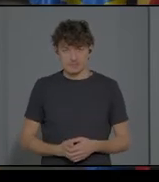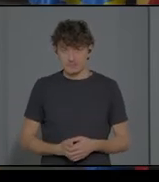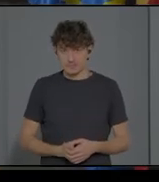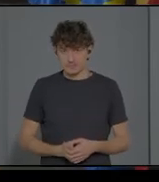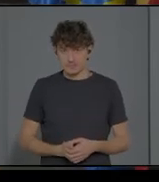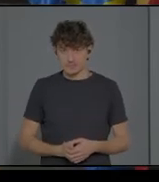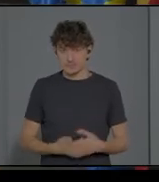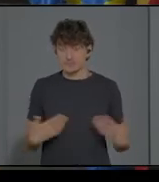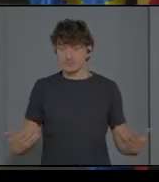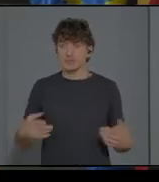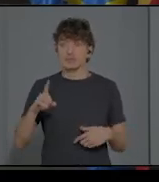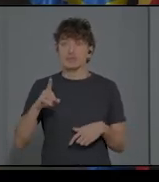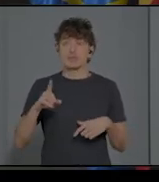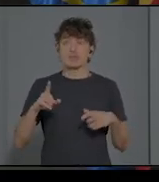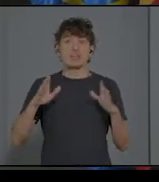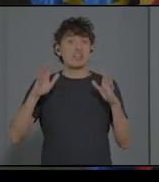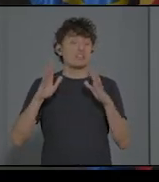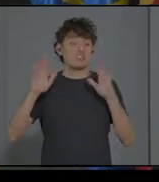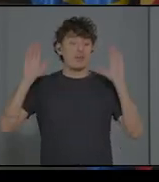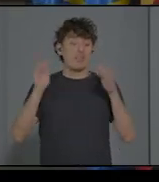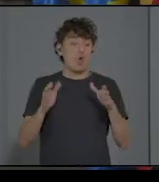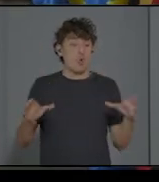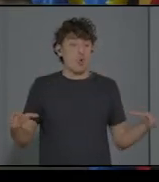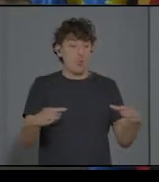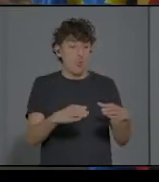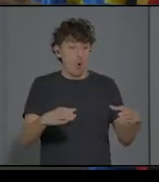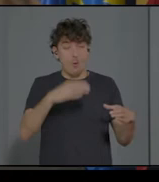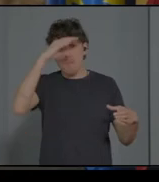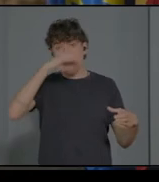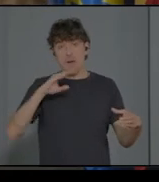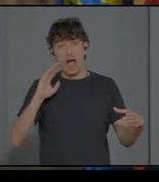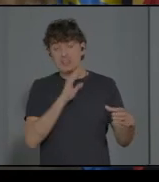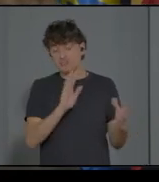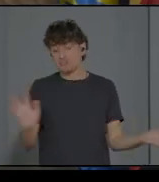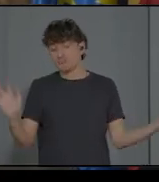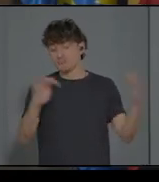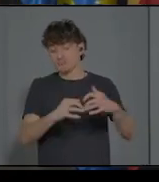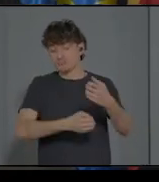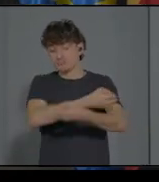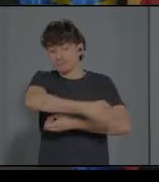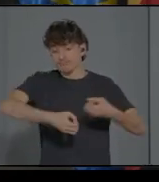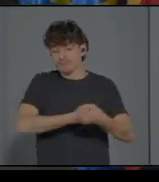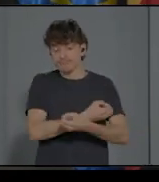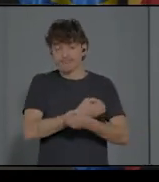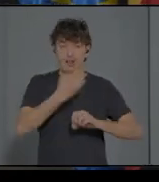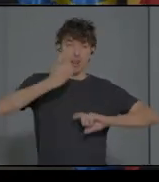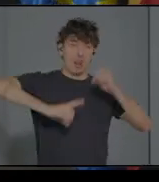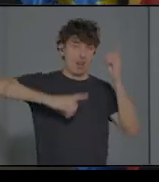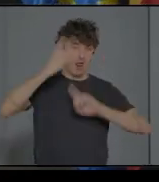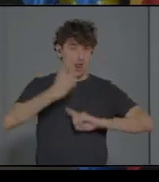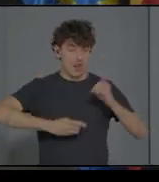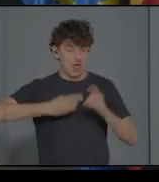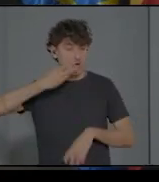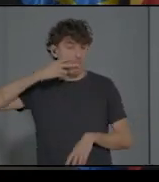grupos de padres que se reúnen, que intercambian experiencias, comparten la red